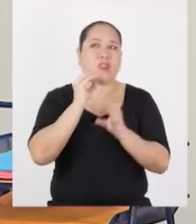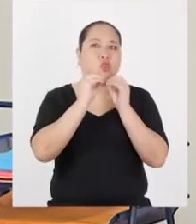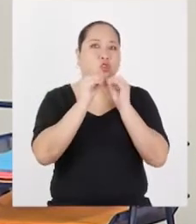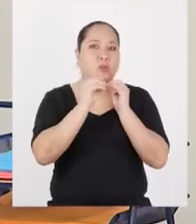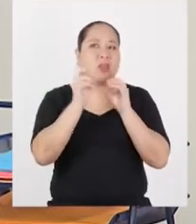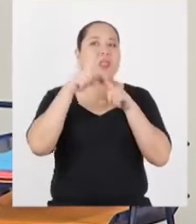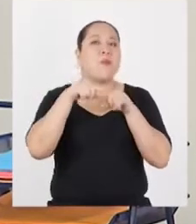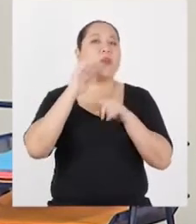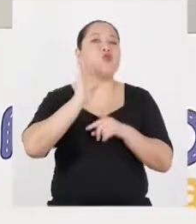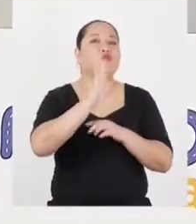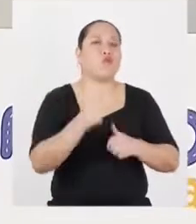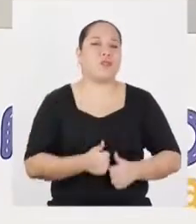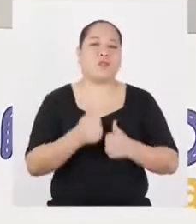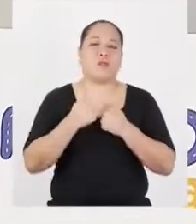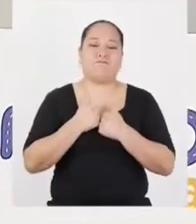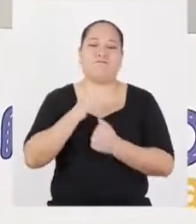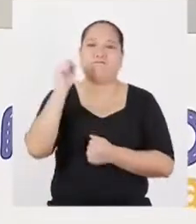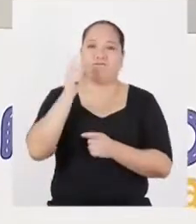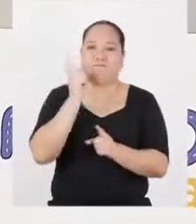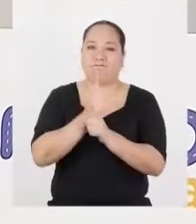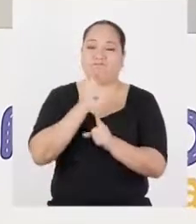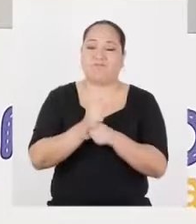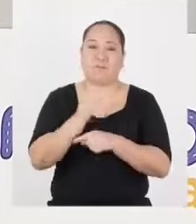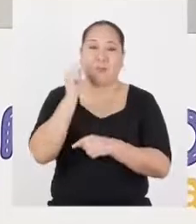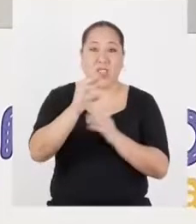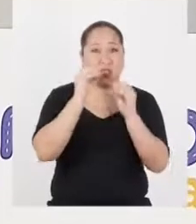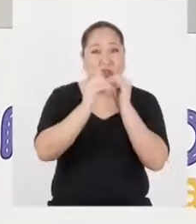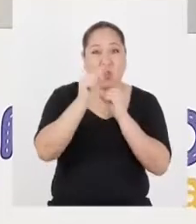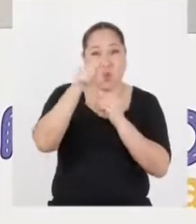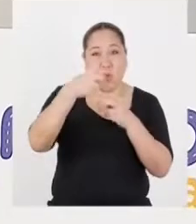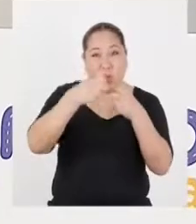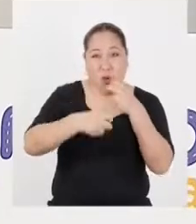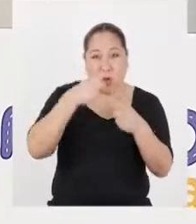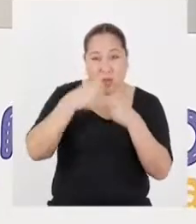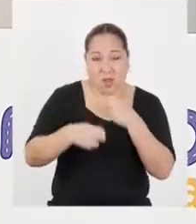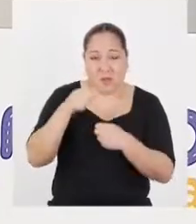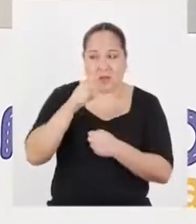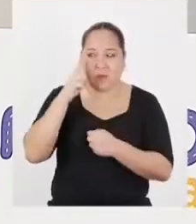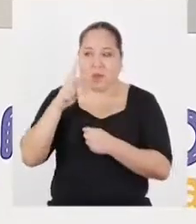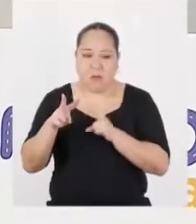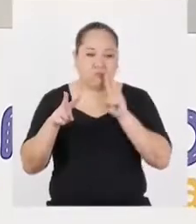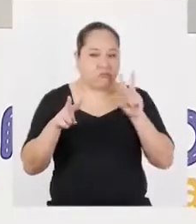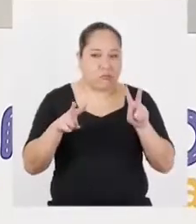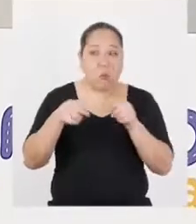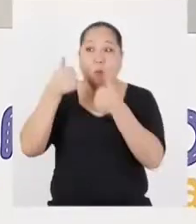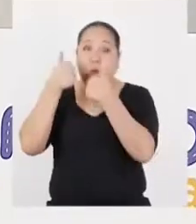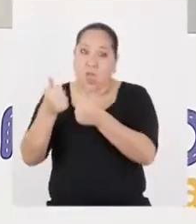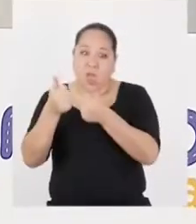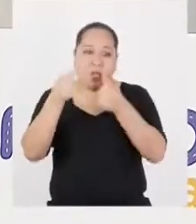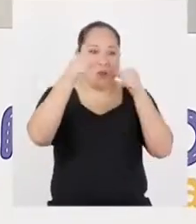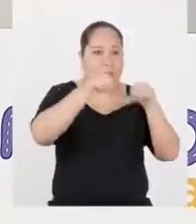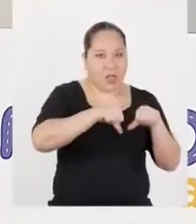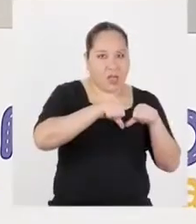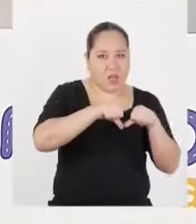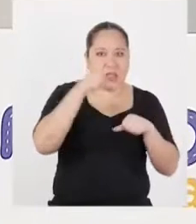Depende el resto de su vida. Para resolver un dilema. Es bueno notar lo bueno y lo malo de decidir que sí.